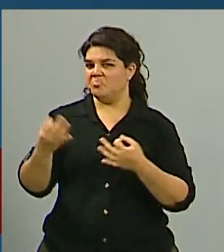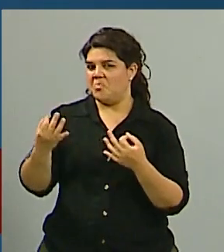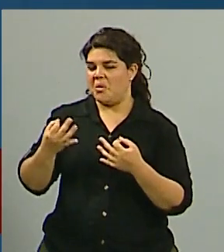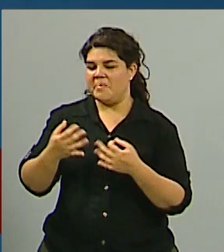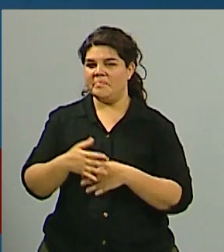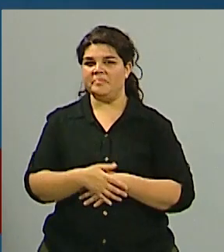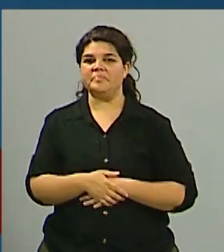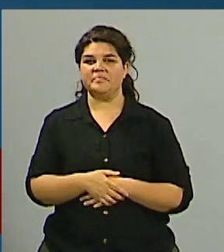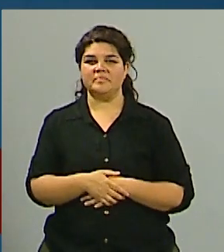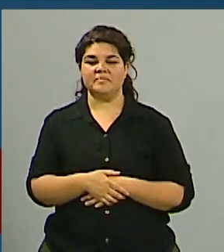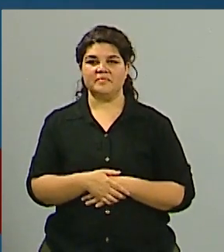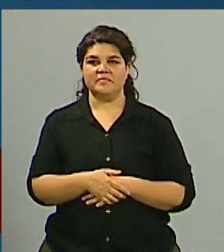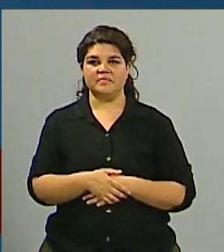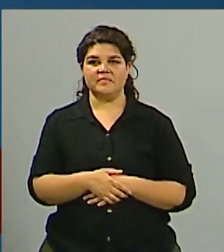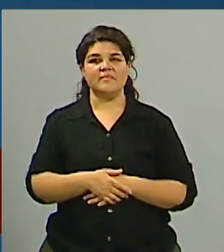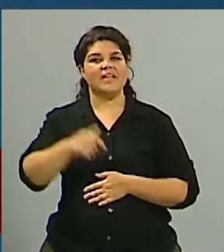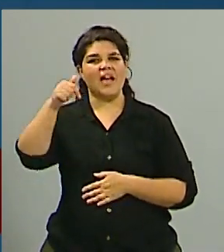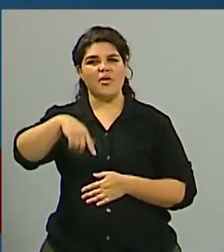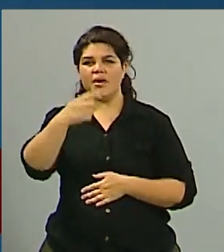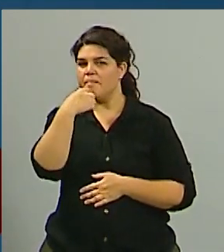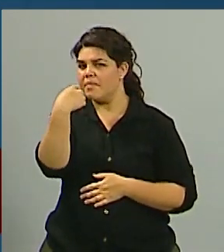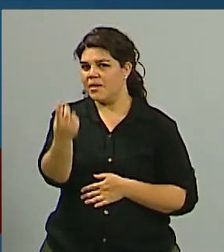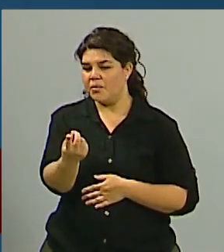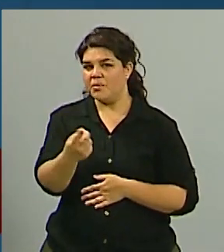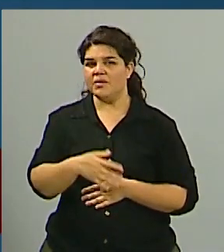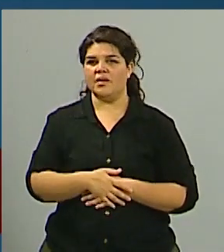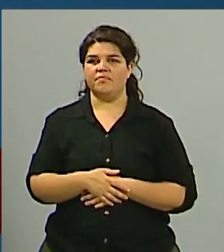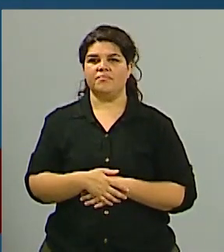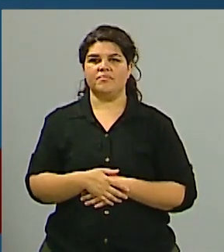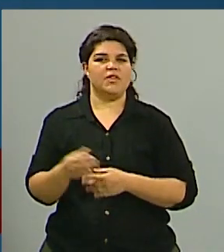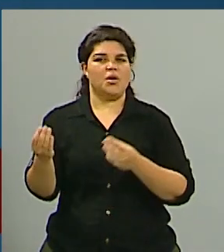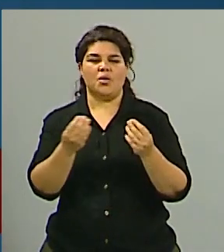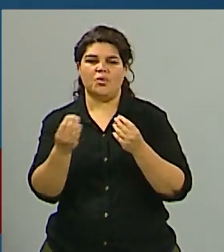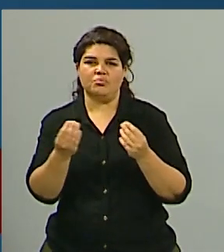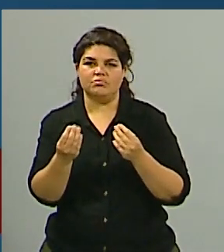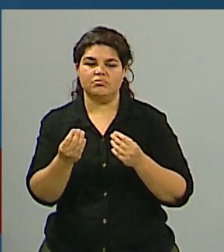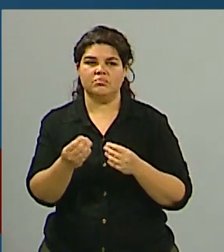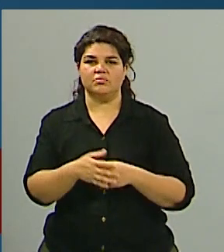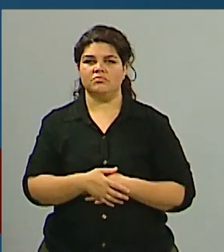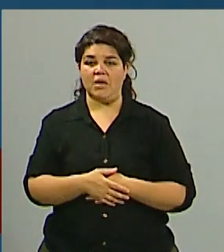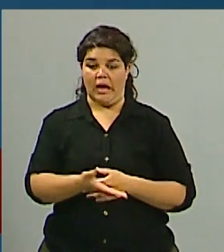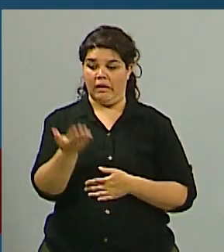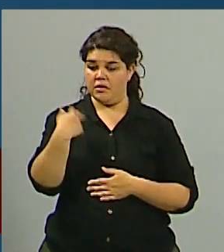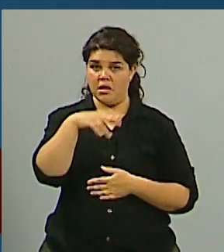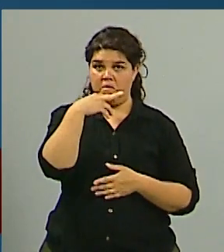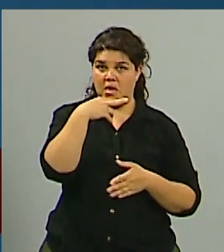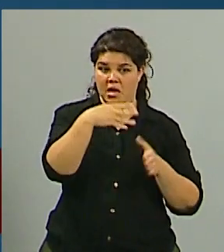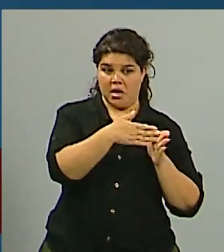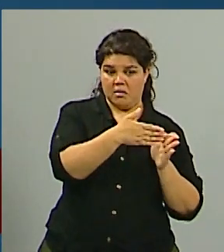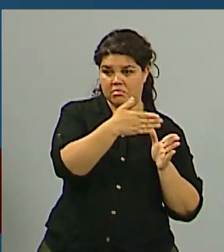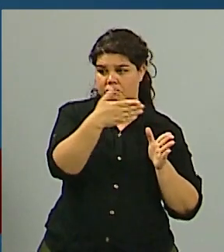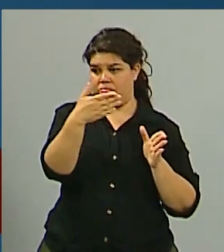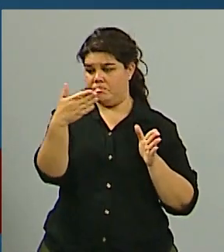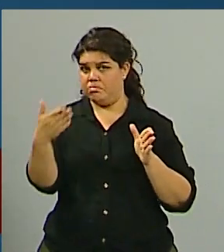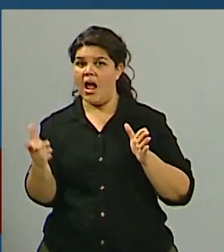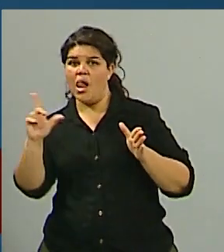le vamos a preguntar es cómo qué balance han hecho ustedes después del fin de semana largo donde hubo mucho movimiento turístico en todo el